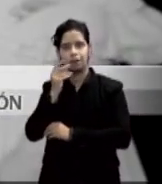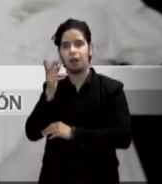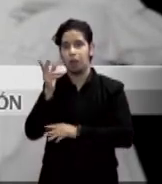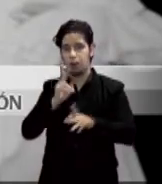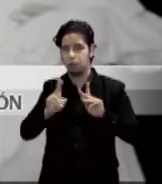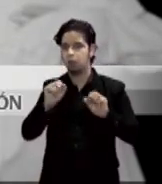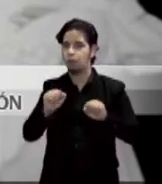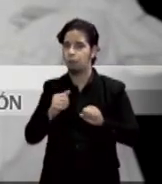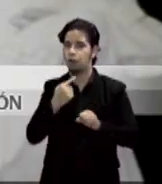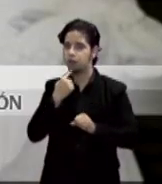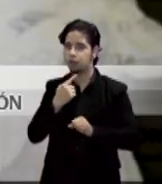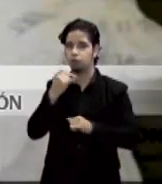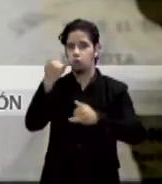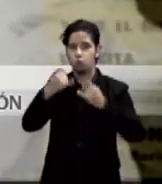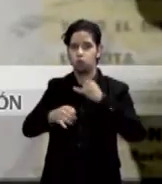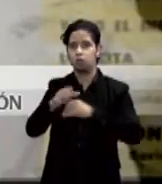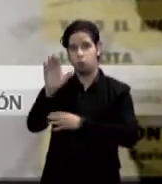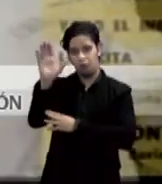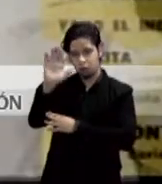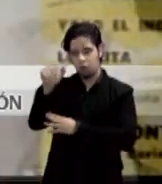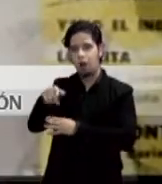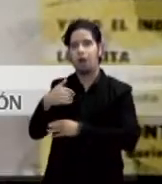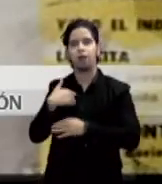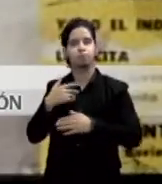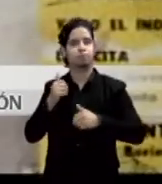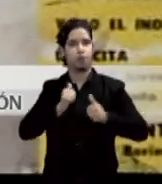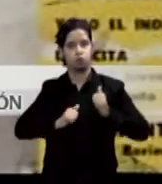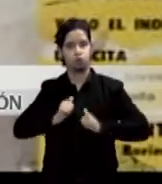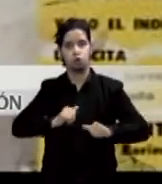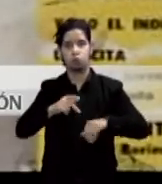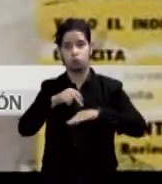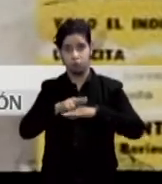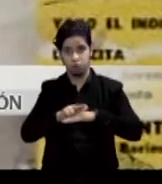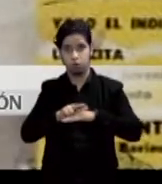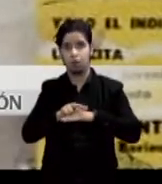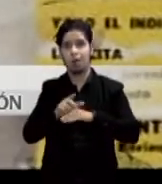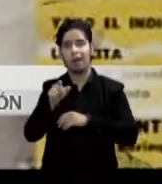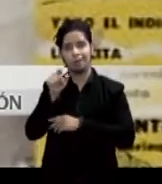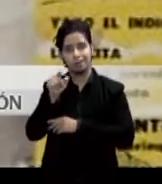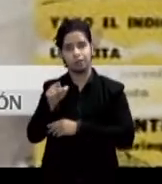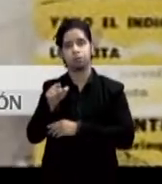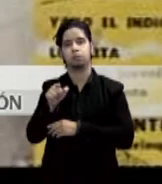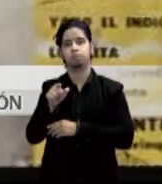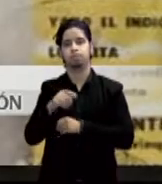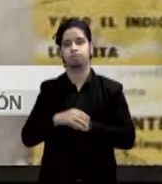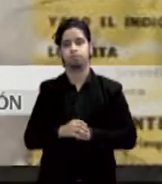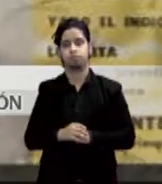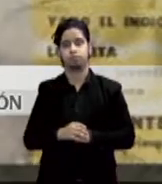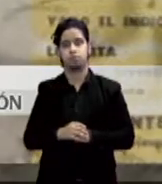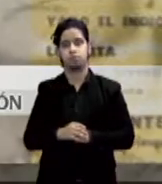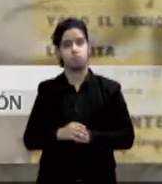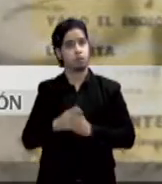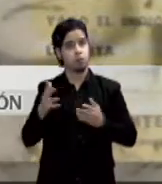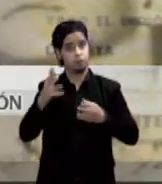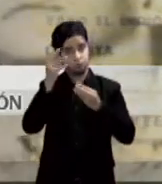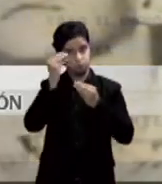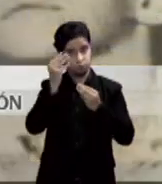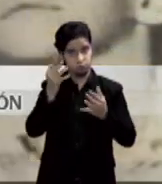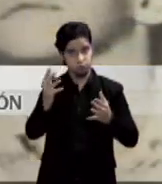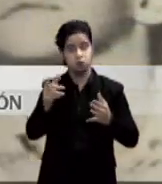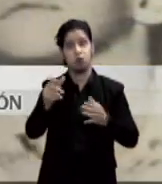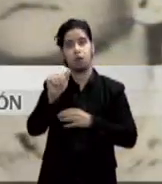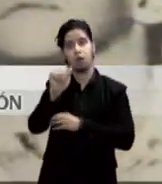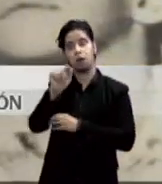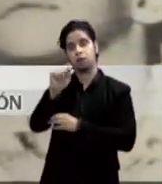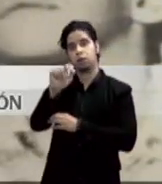despedir al primer actor puertorriqueño tanto aquí en el ateneo como en el teatro braulio castillo se ha indicado ya anteriormente que en el